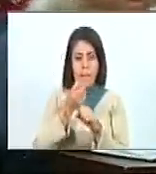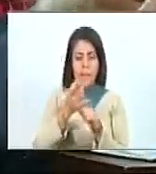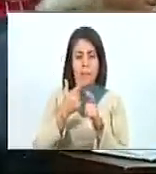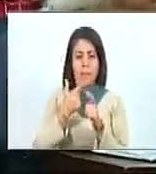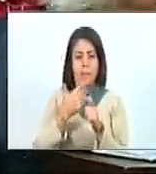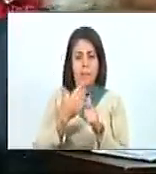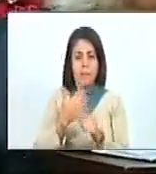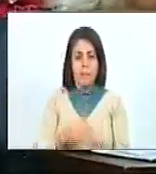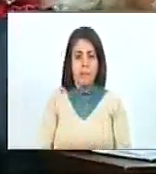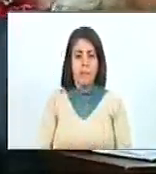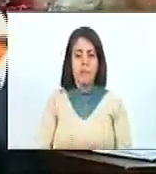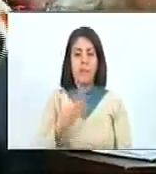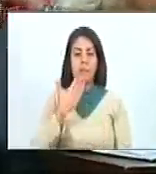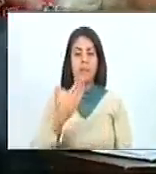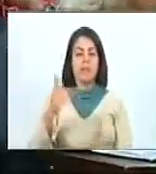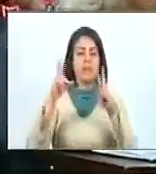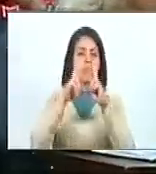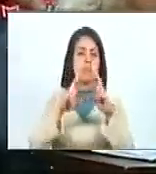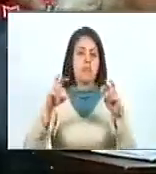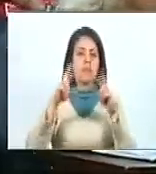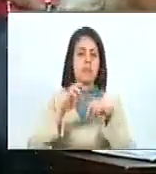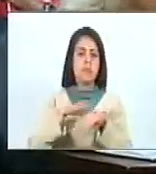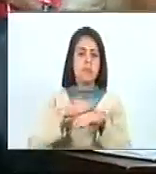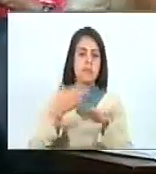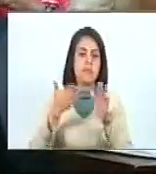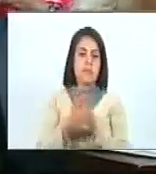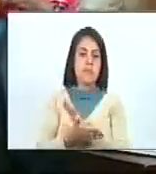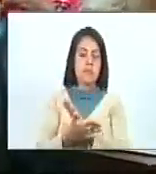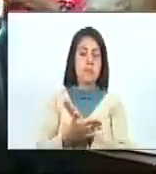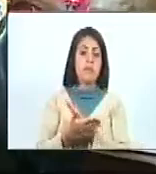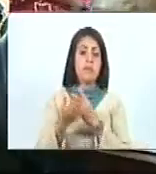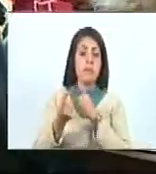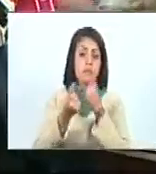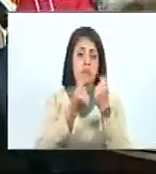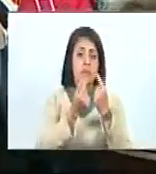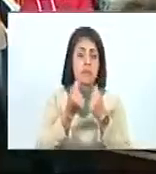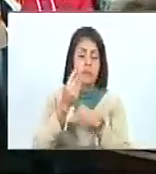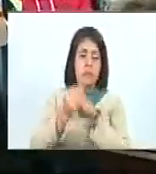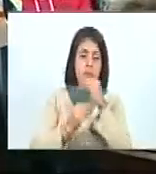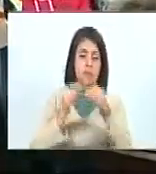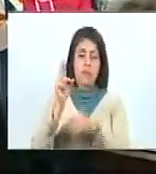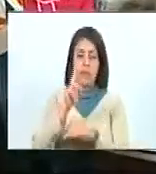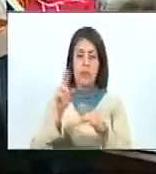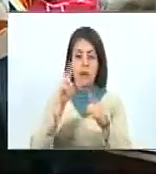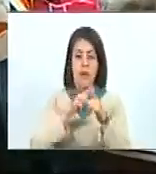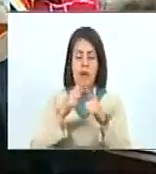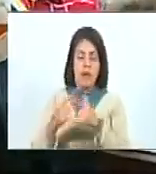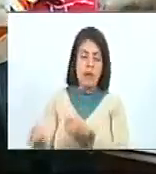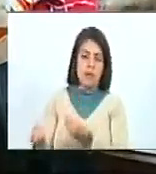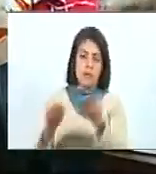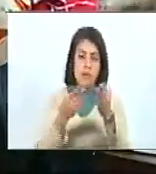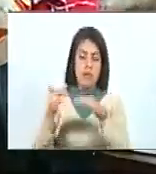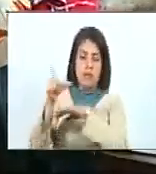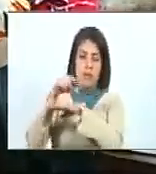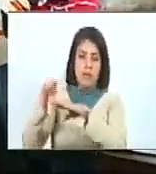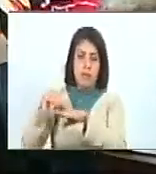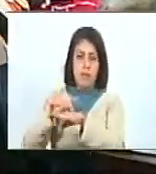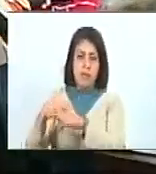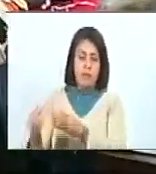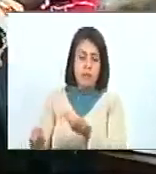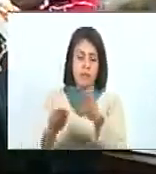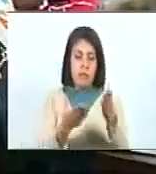que se realice una investigación sobre los recursos que están siendo enviados por el Ejecutivo Nacional